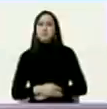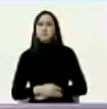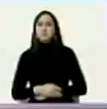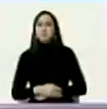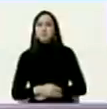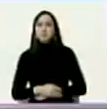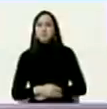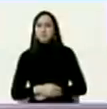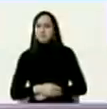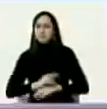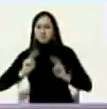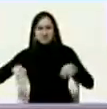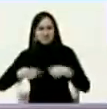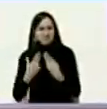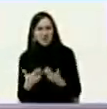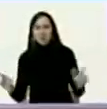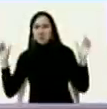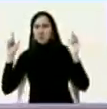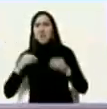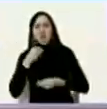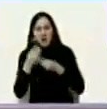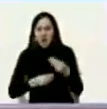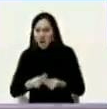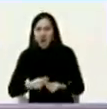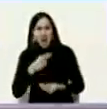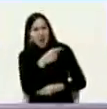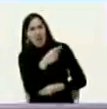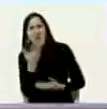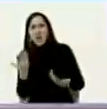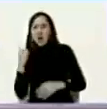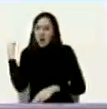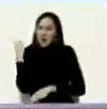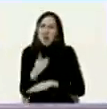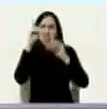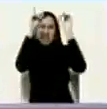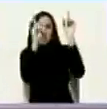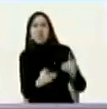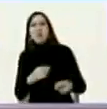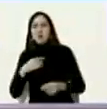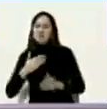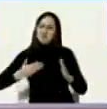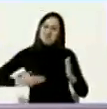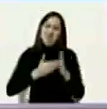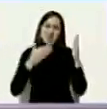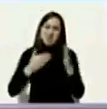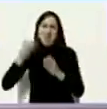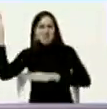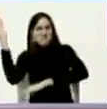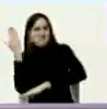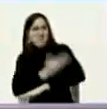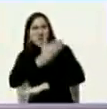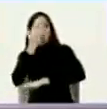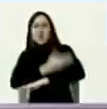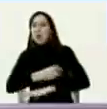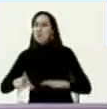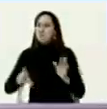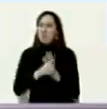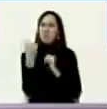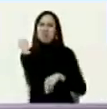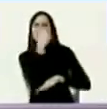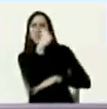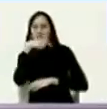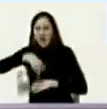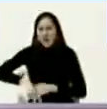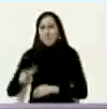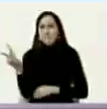neofascista tomaba decisiones de agresión sanciones ilegales contra el país